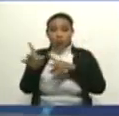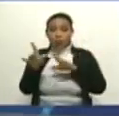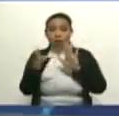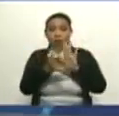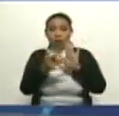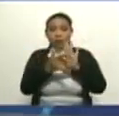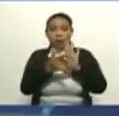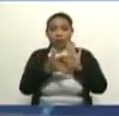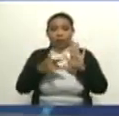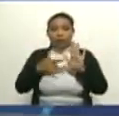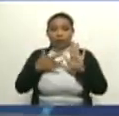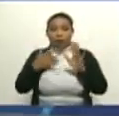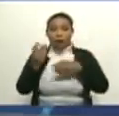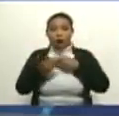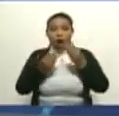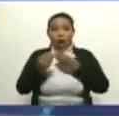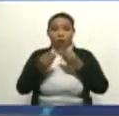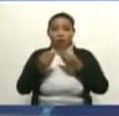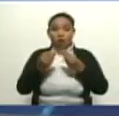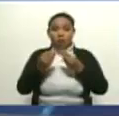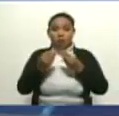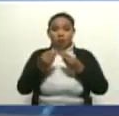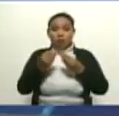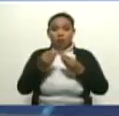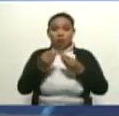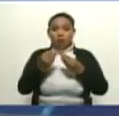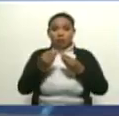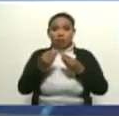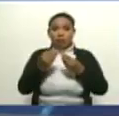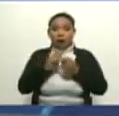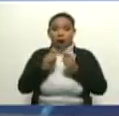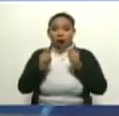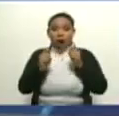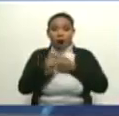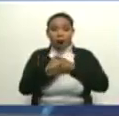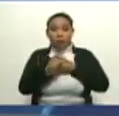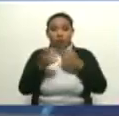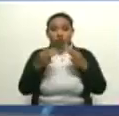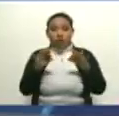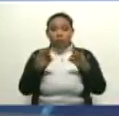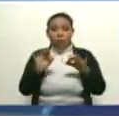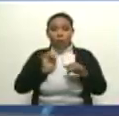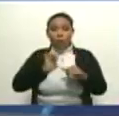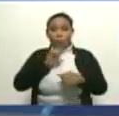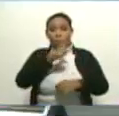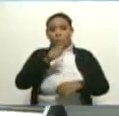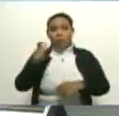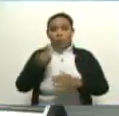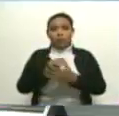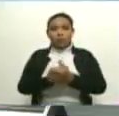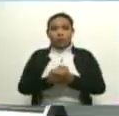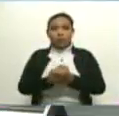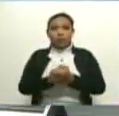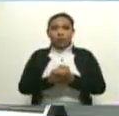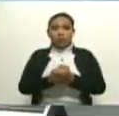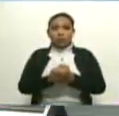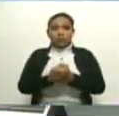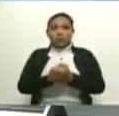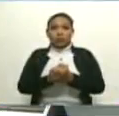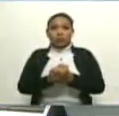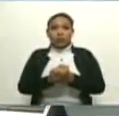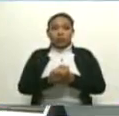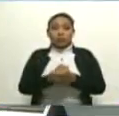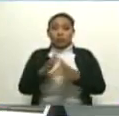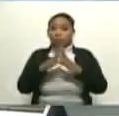para que tenga un rango de incremento de frecuencia como es el cambio de frecuencia normal de cualquier persona. Correcto. Esa la... Está todo